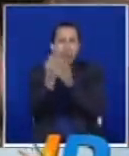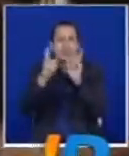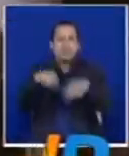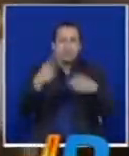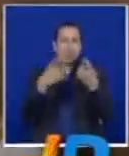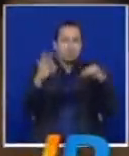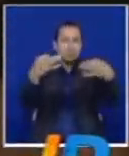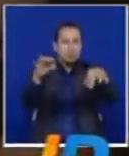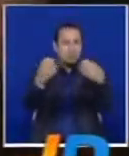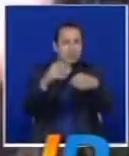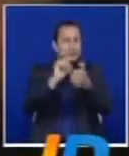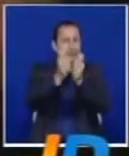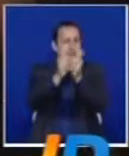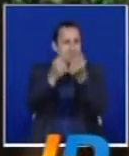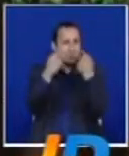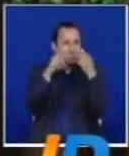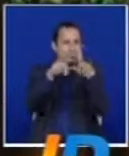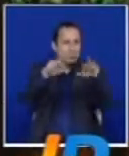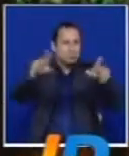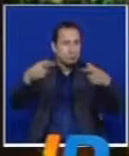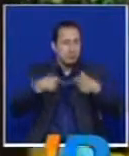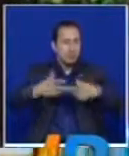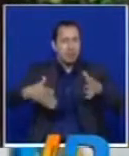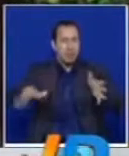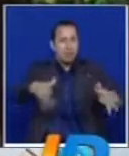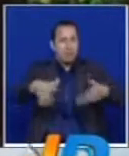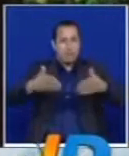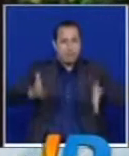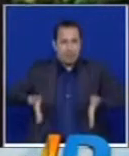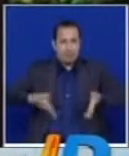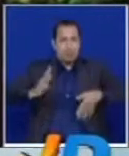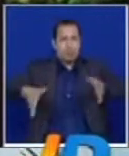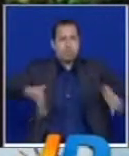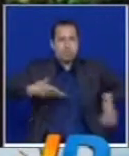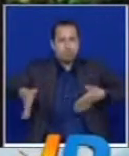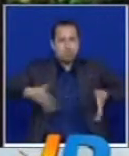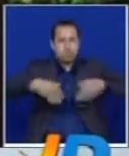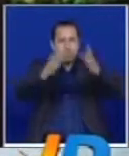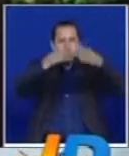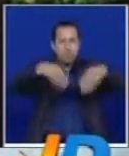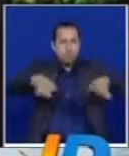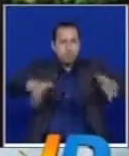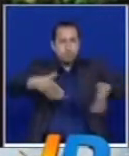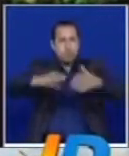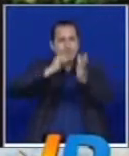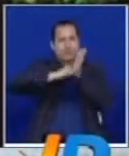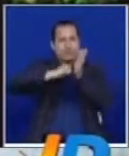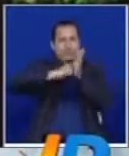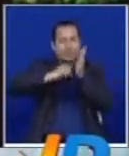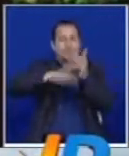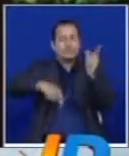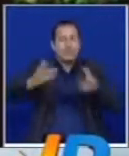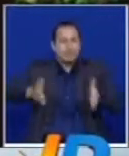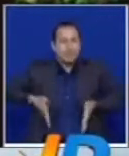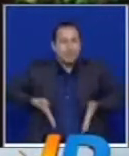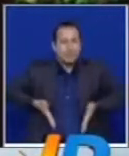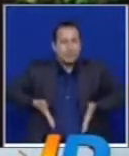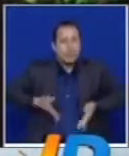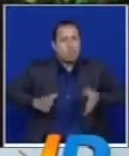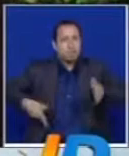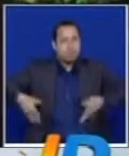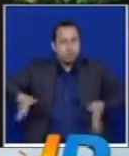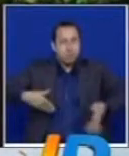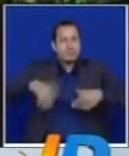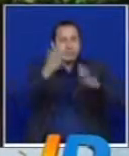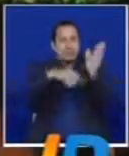sirve para diferentes ocasiones. Tenemos pantalón ancho, abajo para jeans y para pantalones. También tenemos pantalones